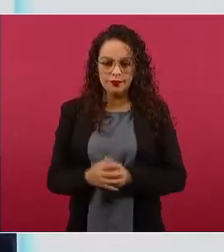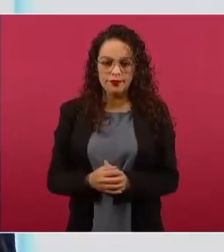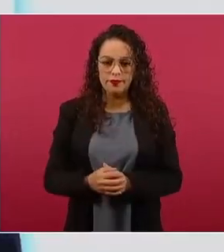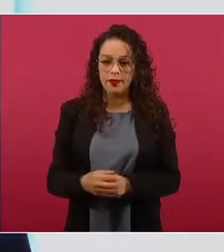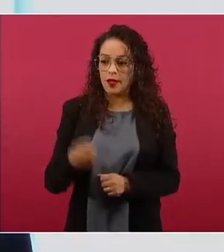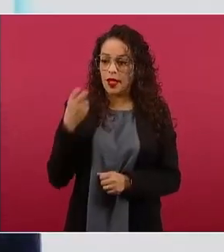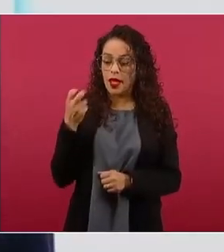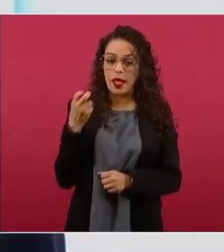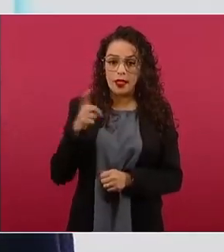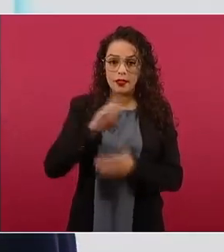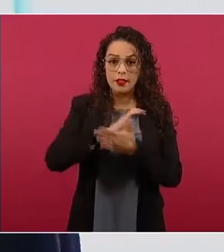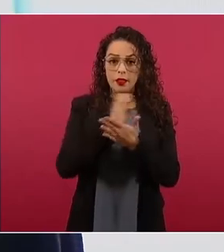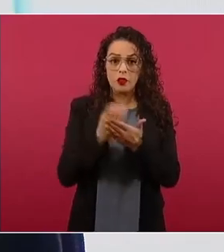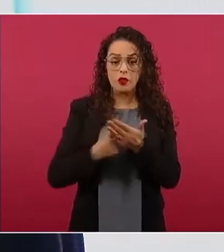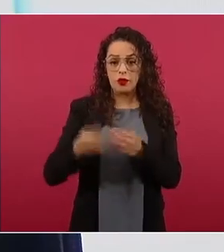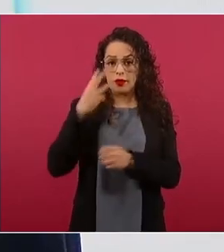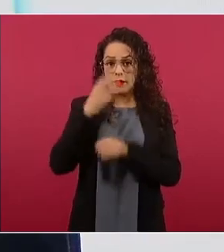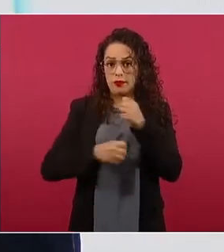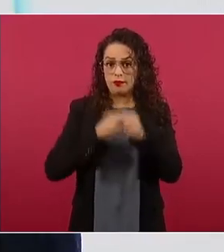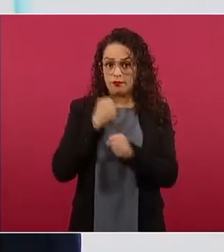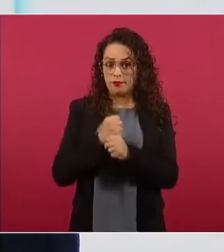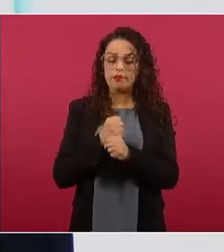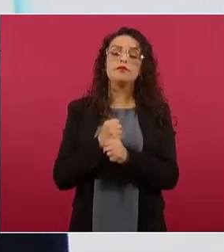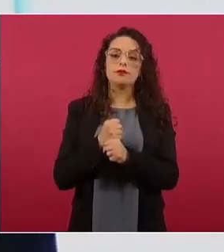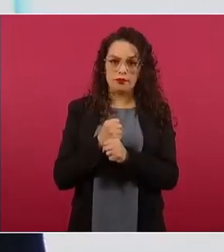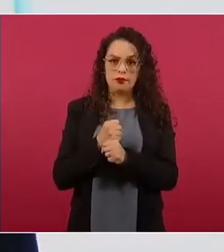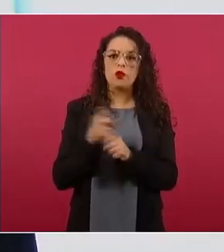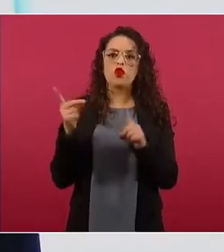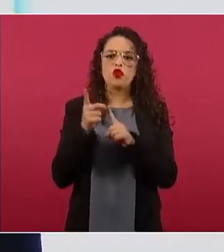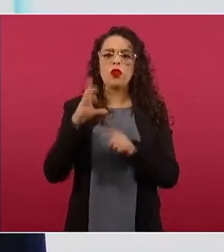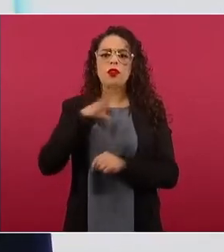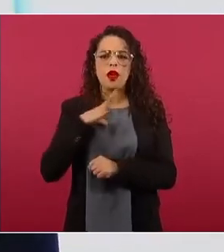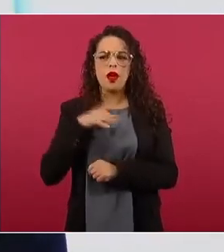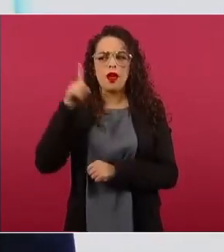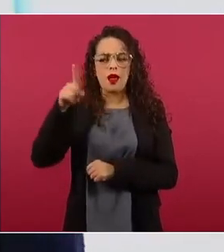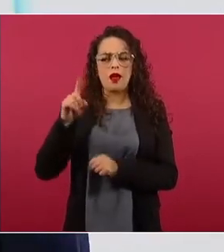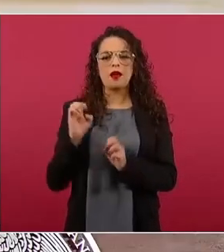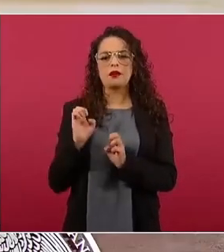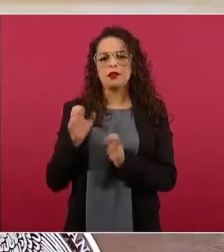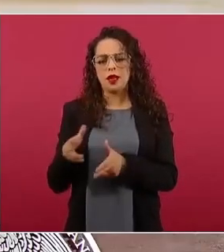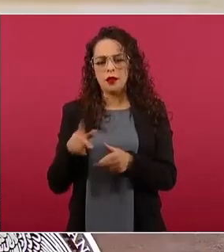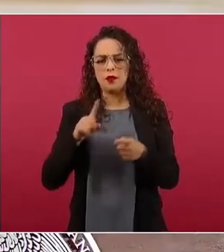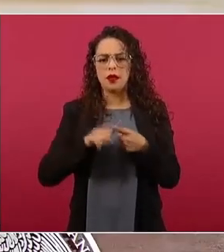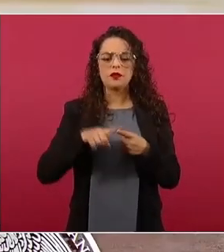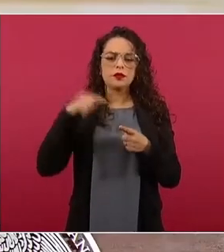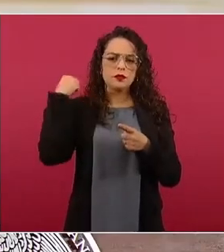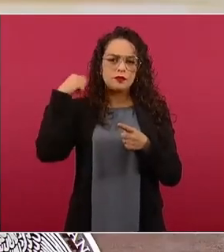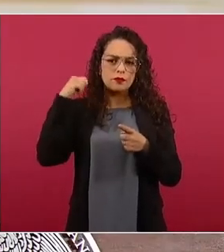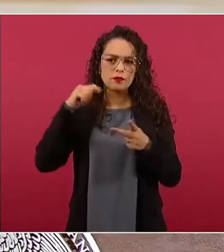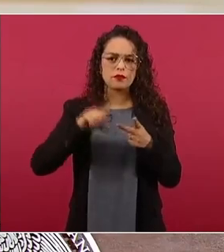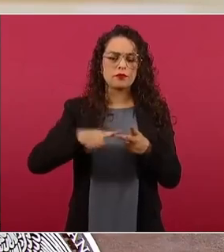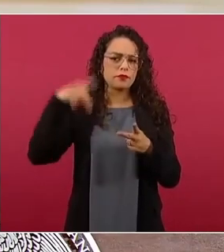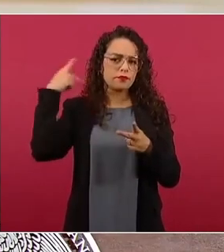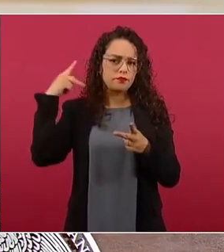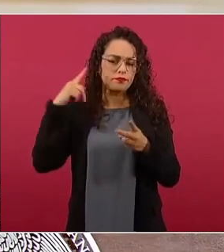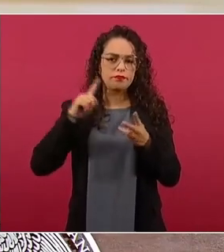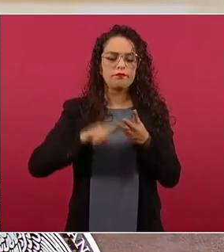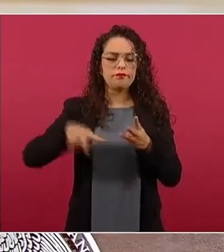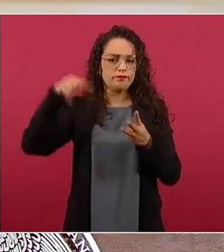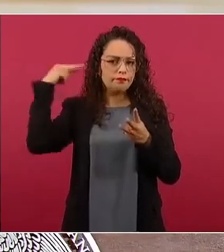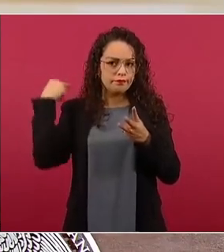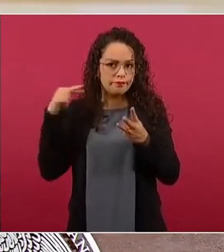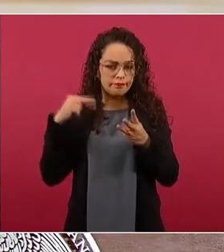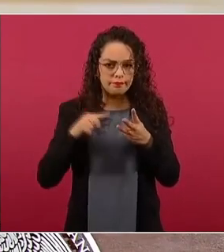proveerlos en estados como Chiapas, Tabasco, Oaxaca, Puebla y Veracruz. La empresa